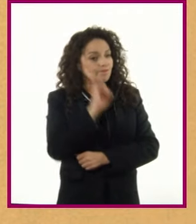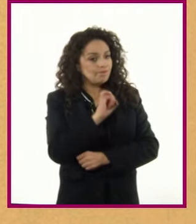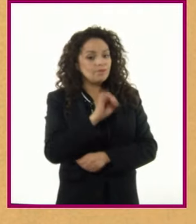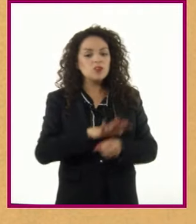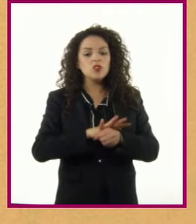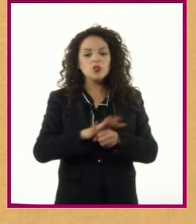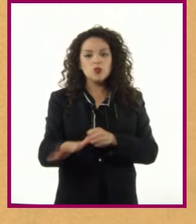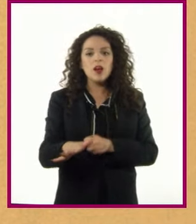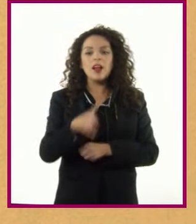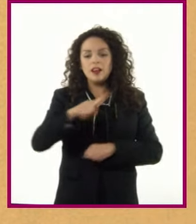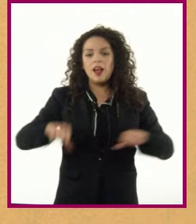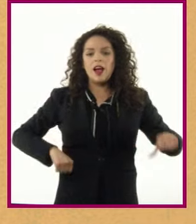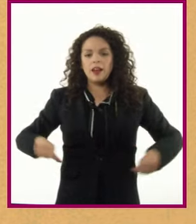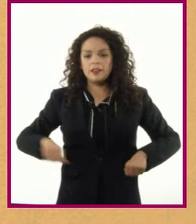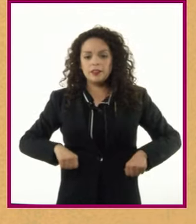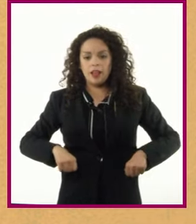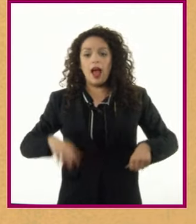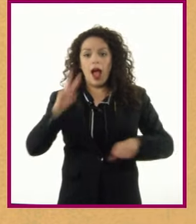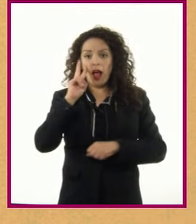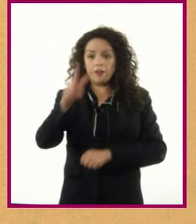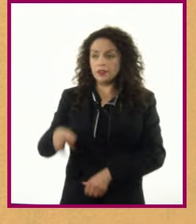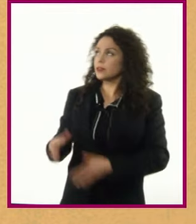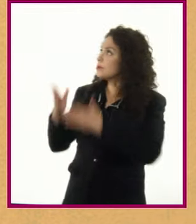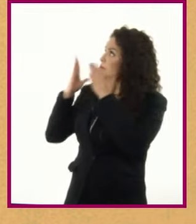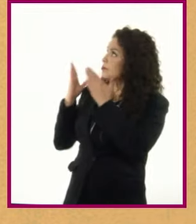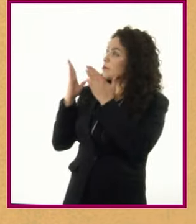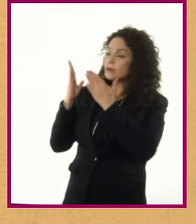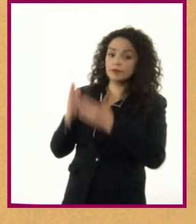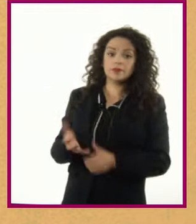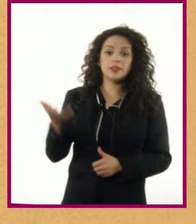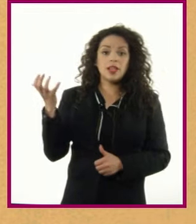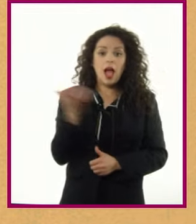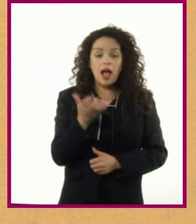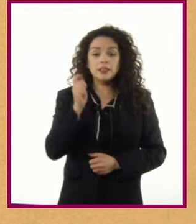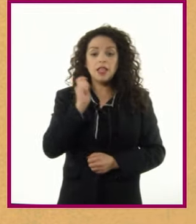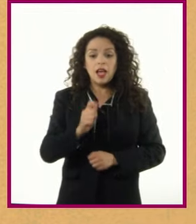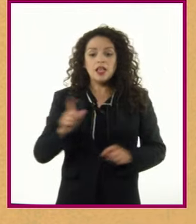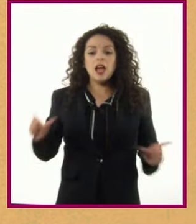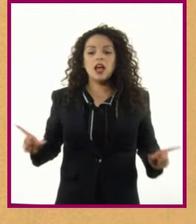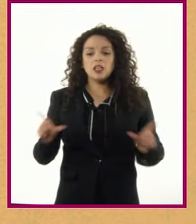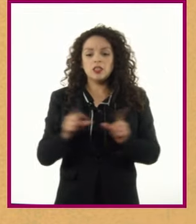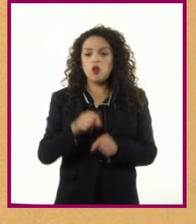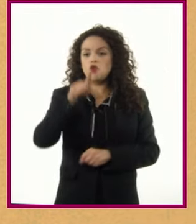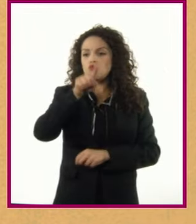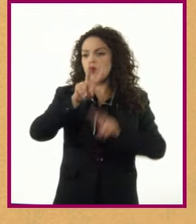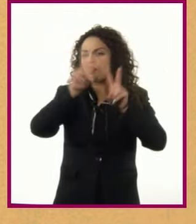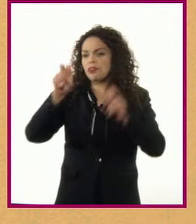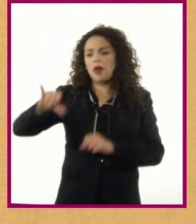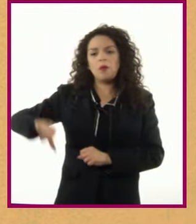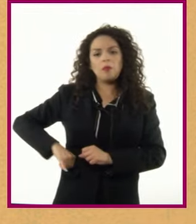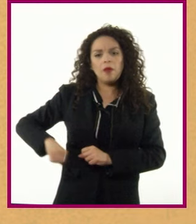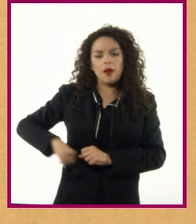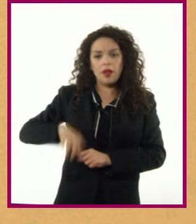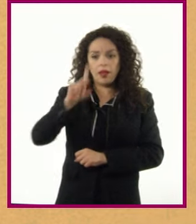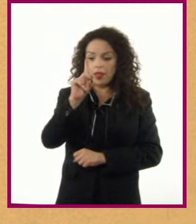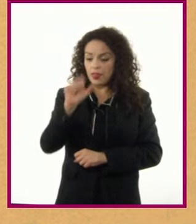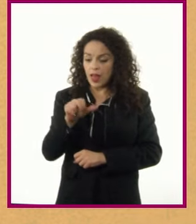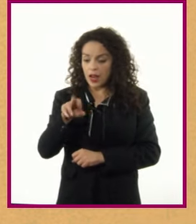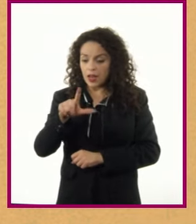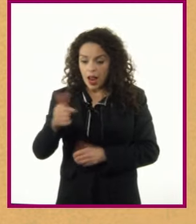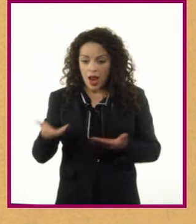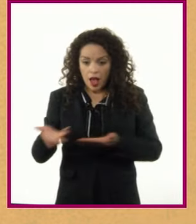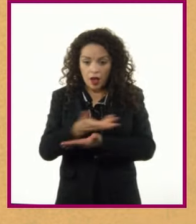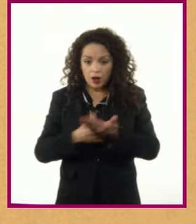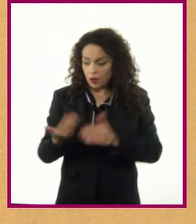cual consiste en elaborar un resumen de un tema de su interés Con los elementos que Daniela nos compartió